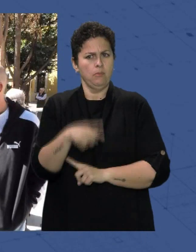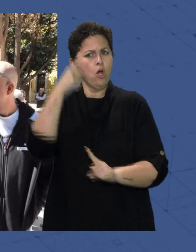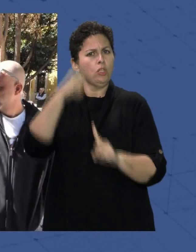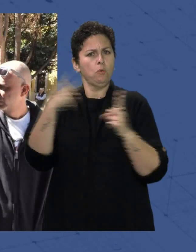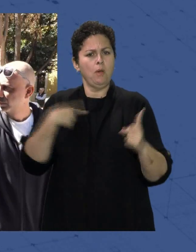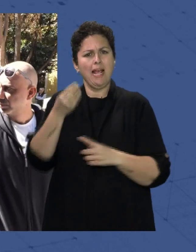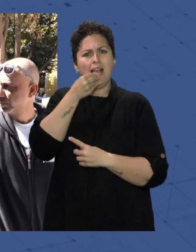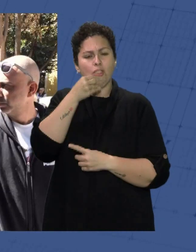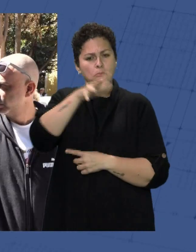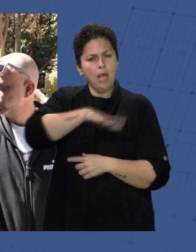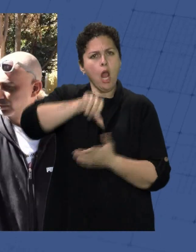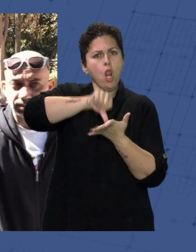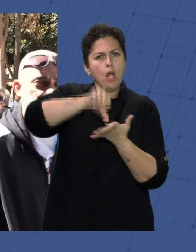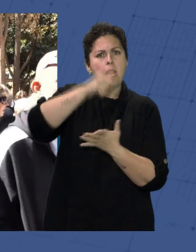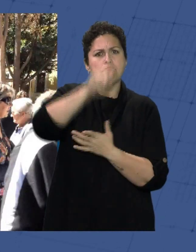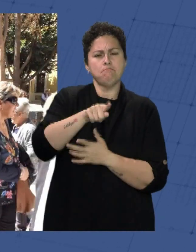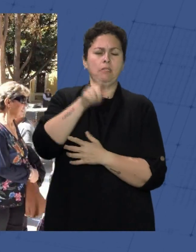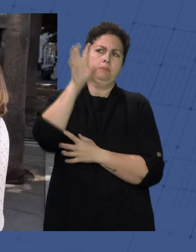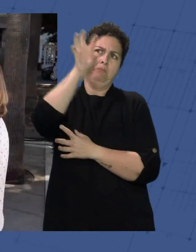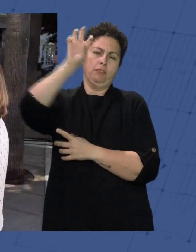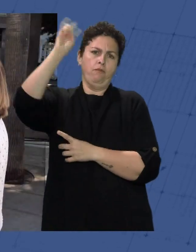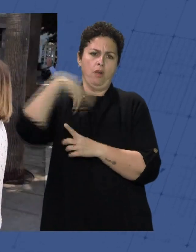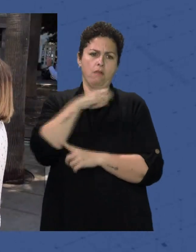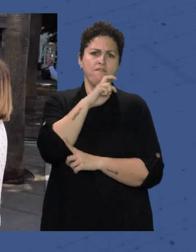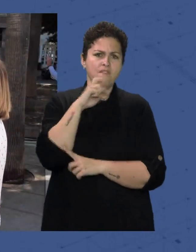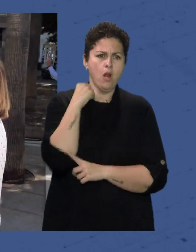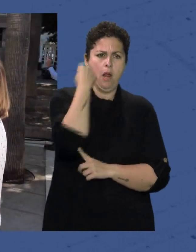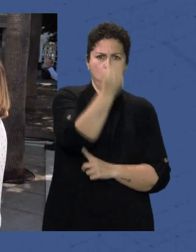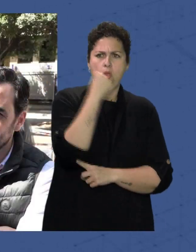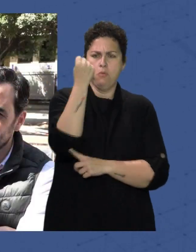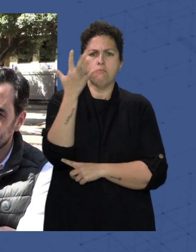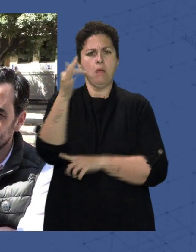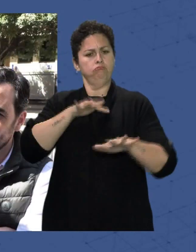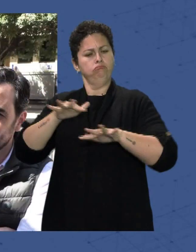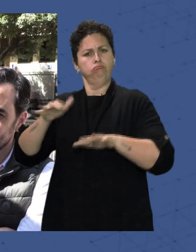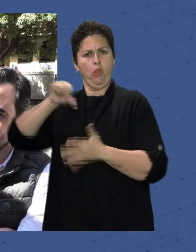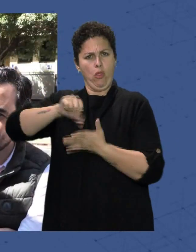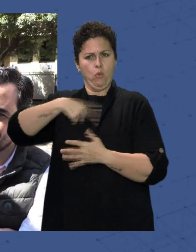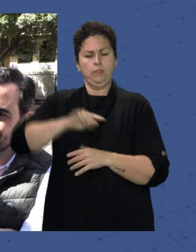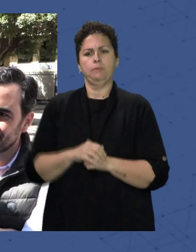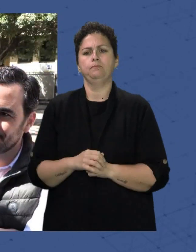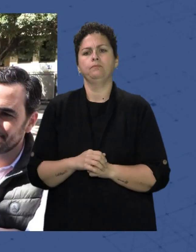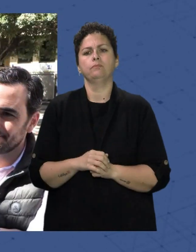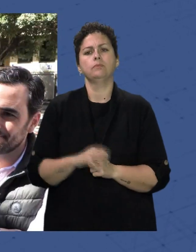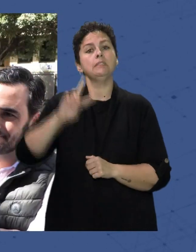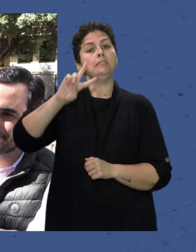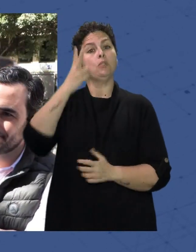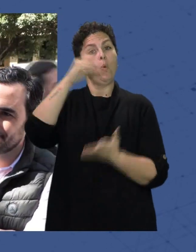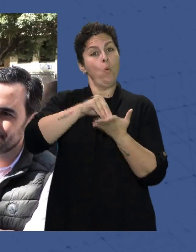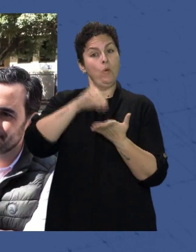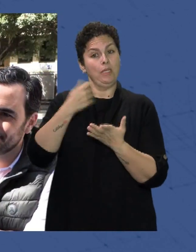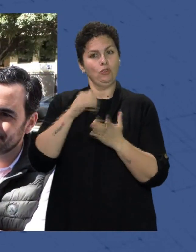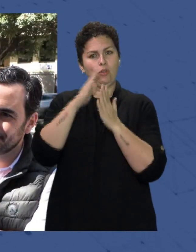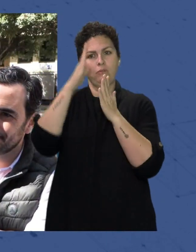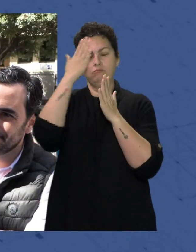gastronomía local y la de otros países además de ser una actividad dinamizadora para nuestra ciudad. En esta segunda edición, que me comentan todas las FUTRAC,